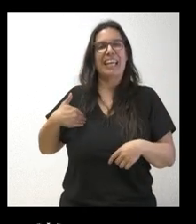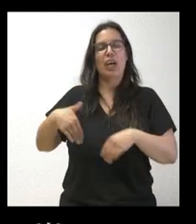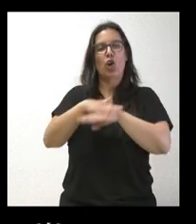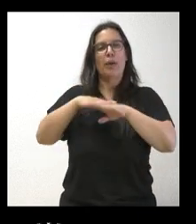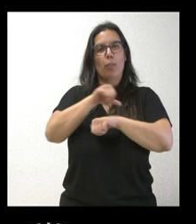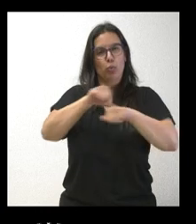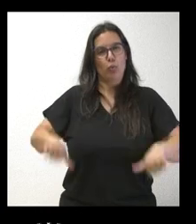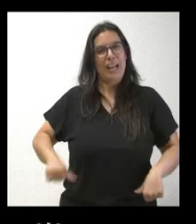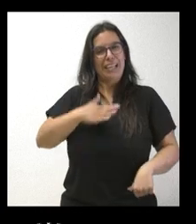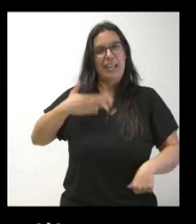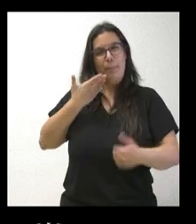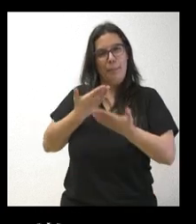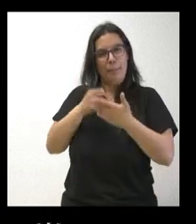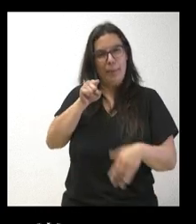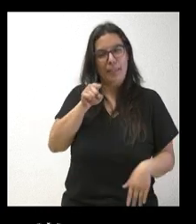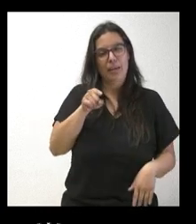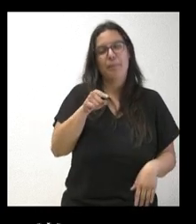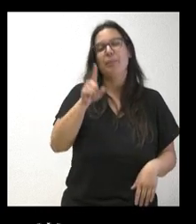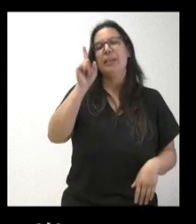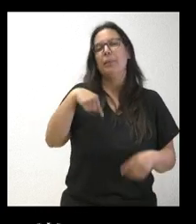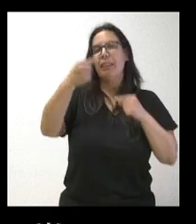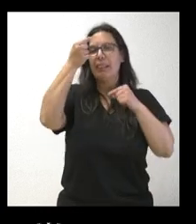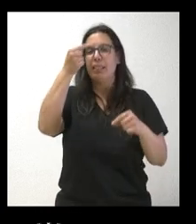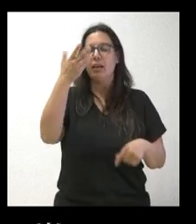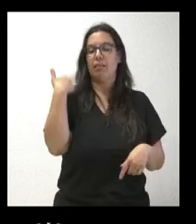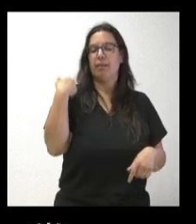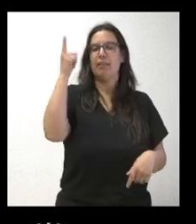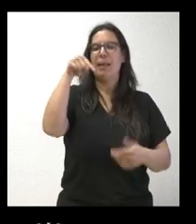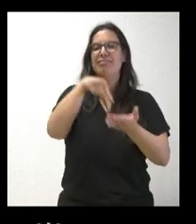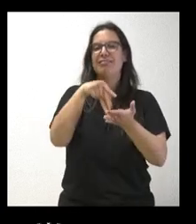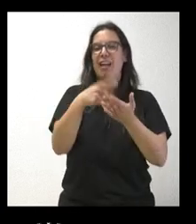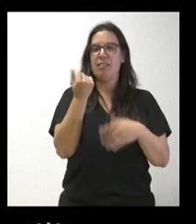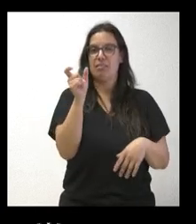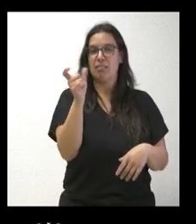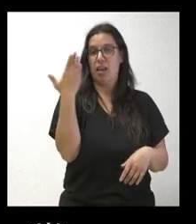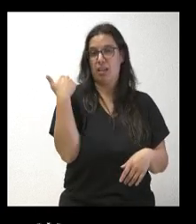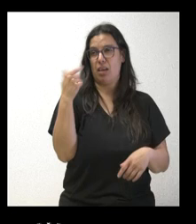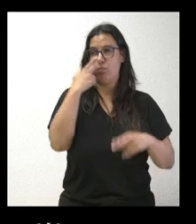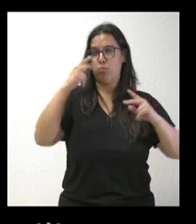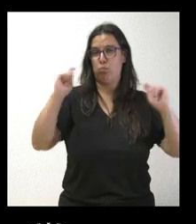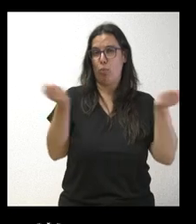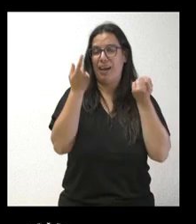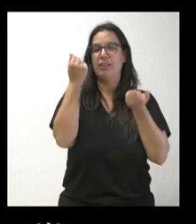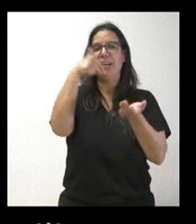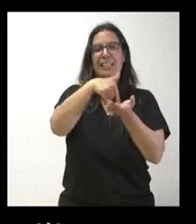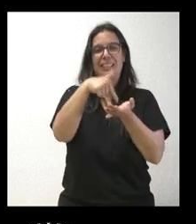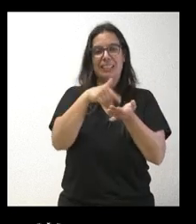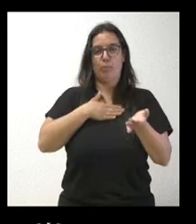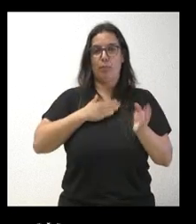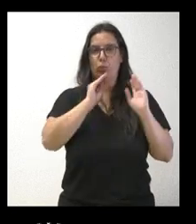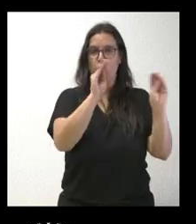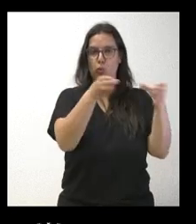portugués. Y solo una precisión, salieron las tasas, ayer creo que fue publicada las tasas de la Junta.